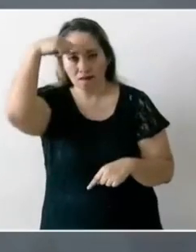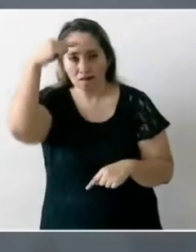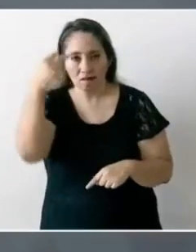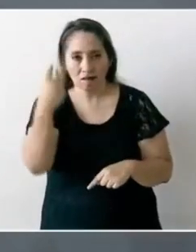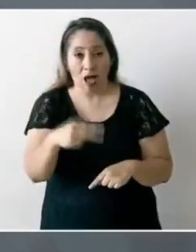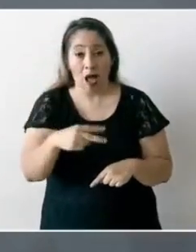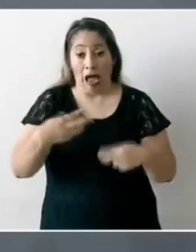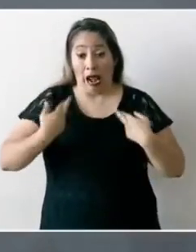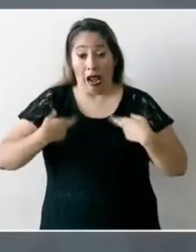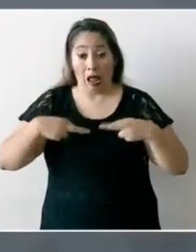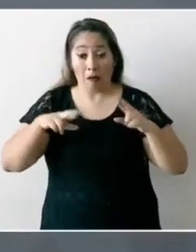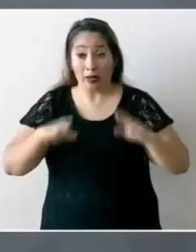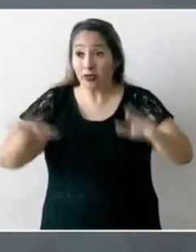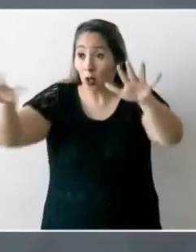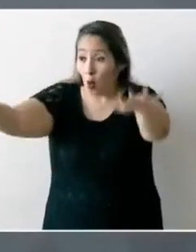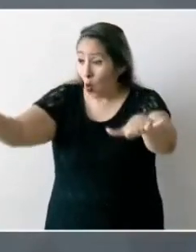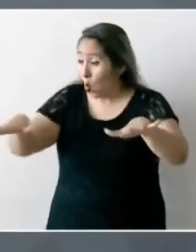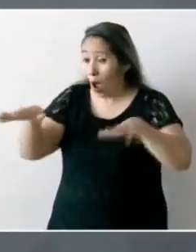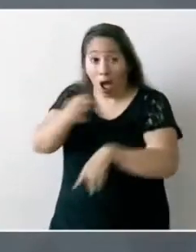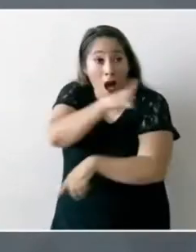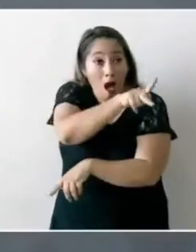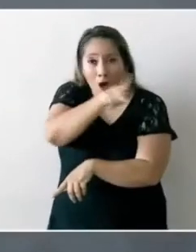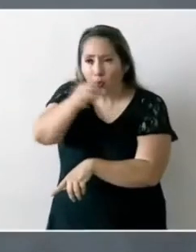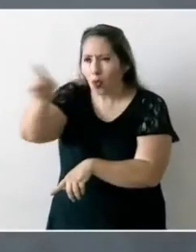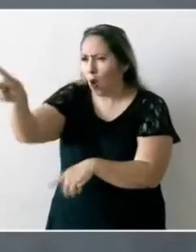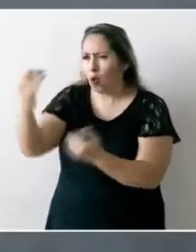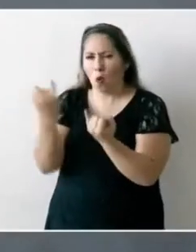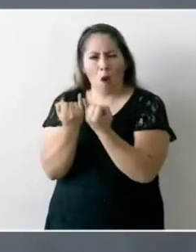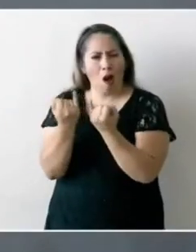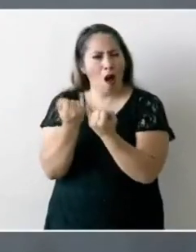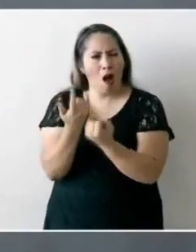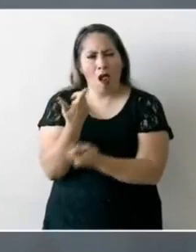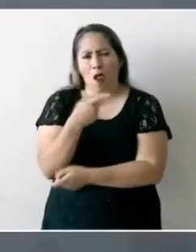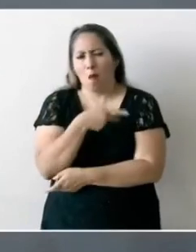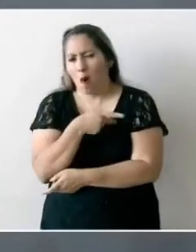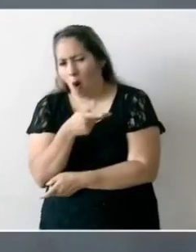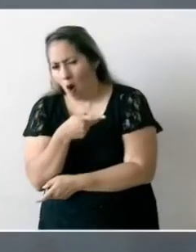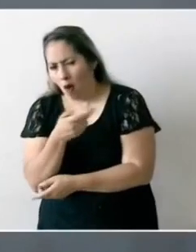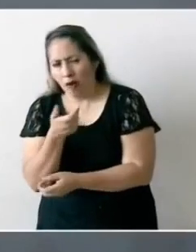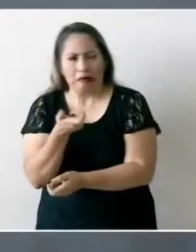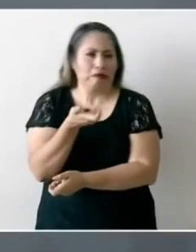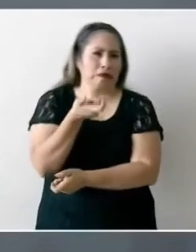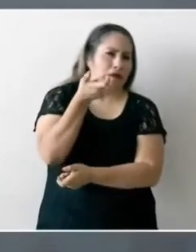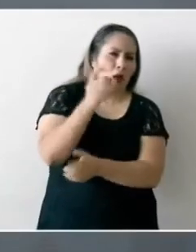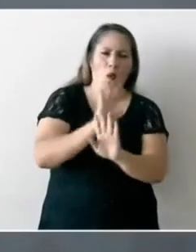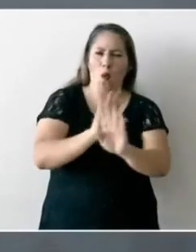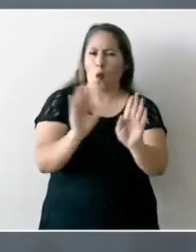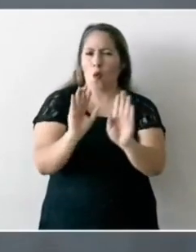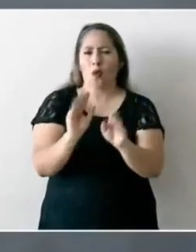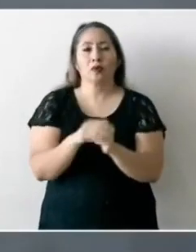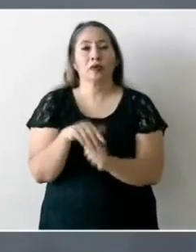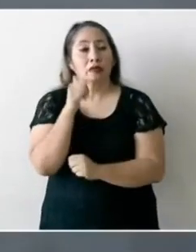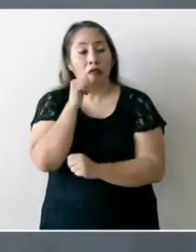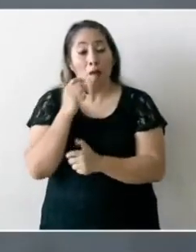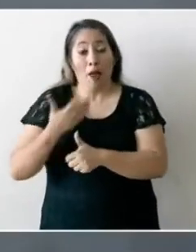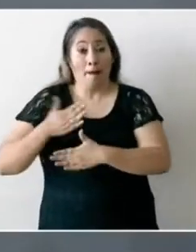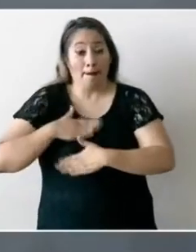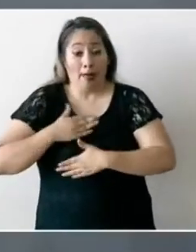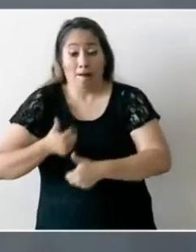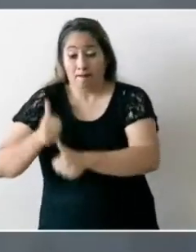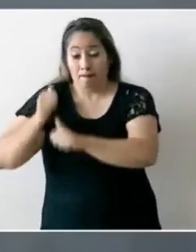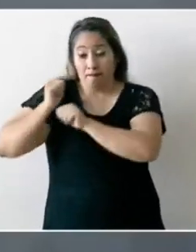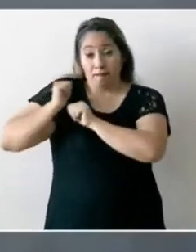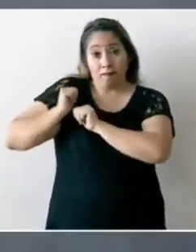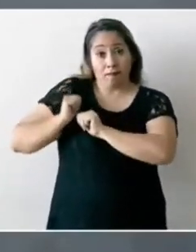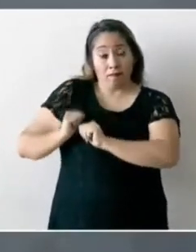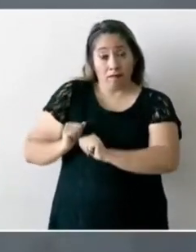a todos, a ricos y a pobres. Y tengo como encomienda no